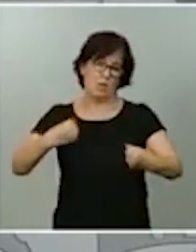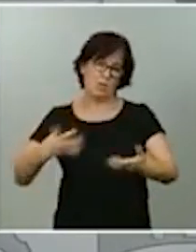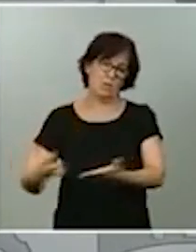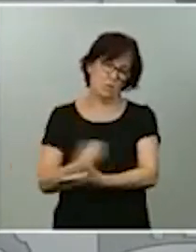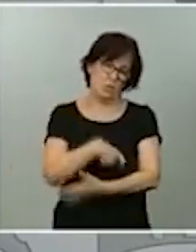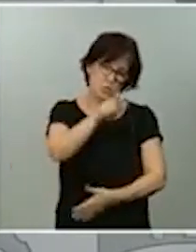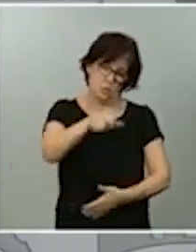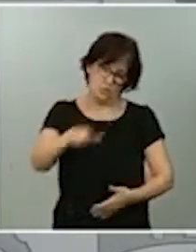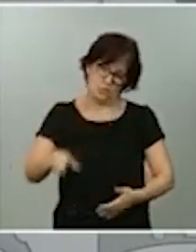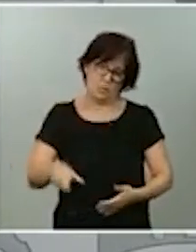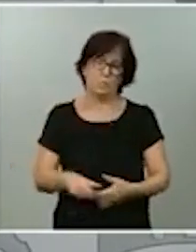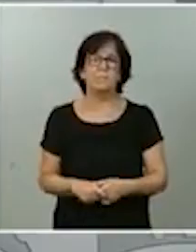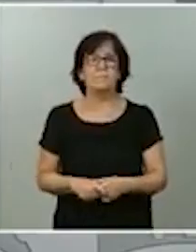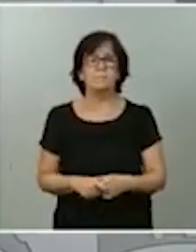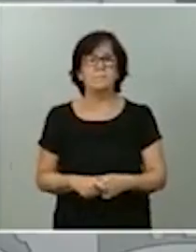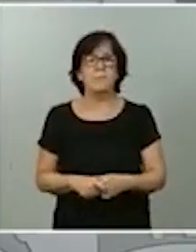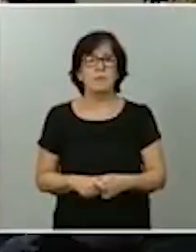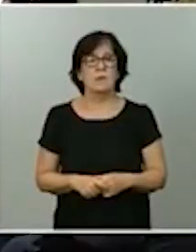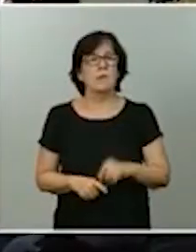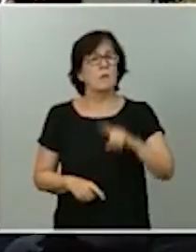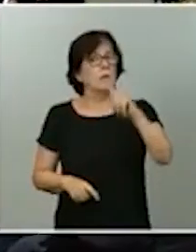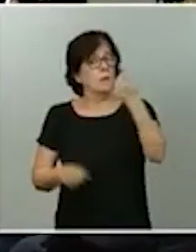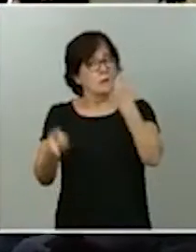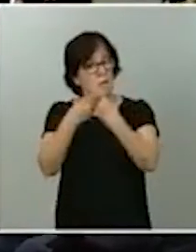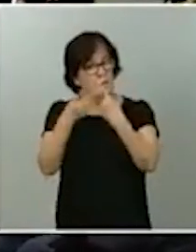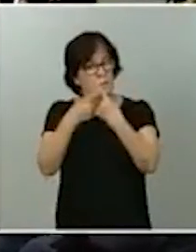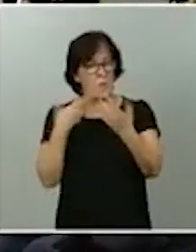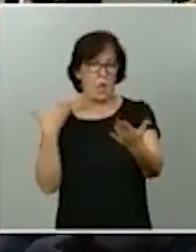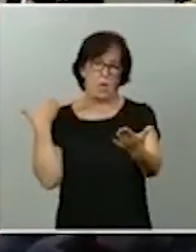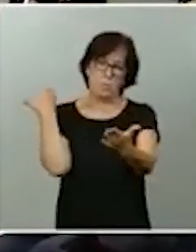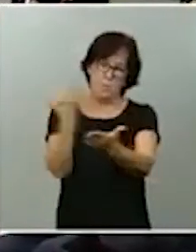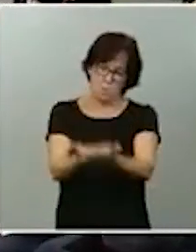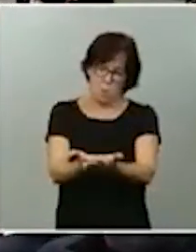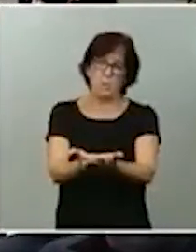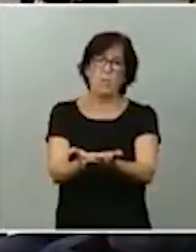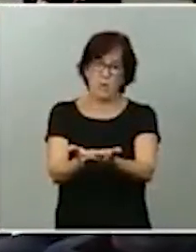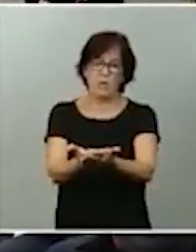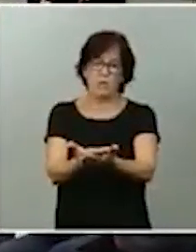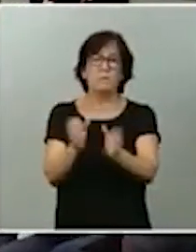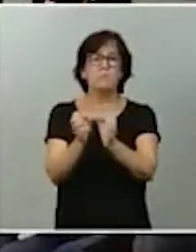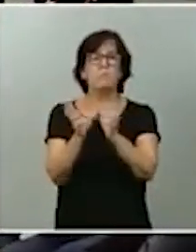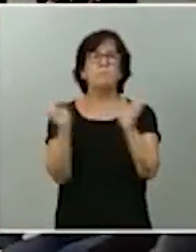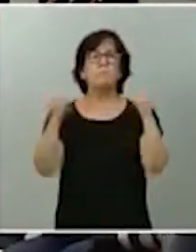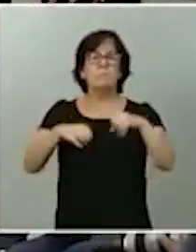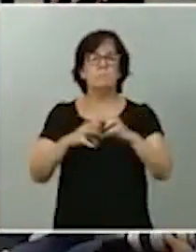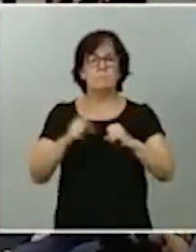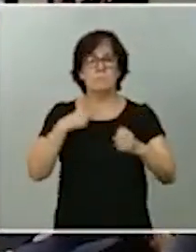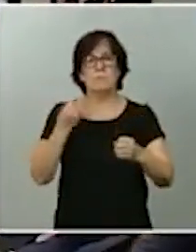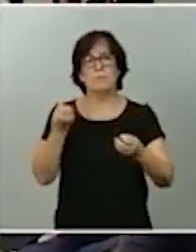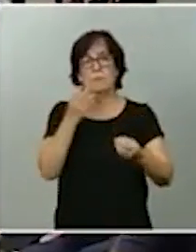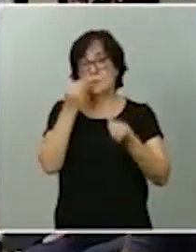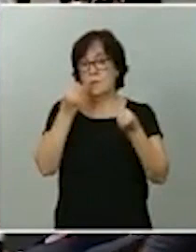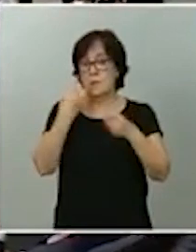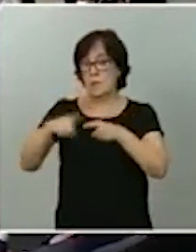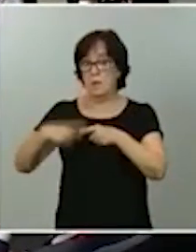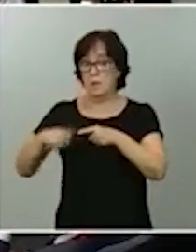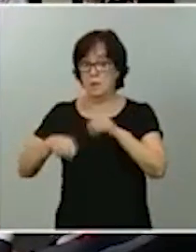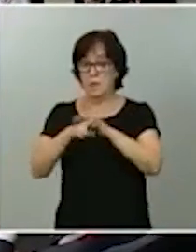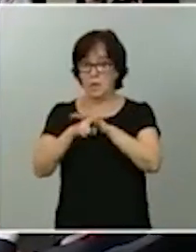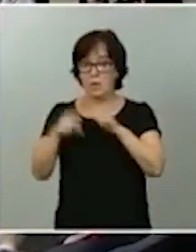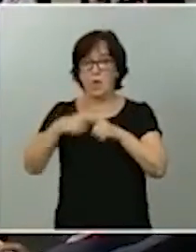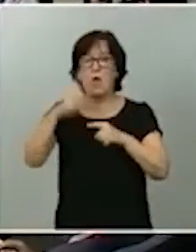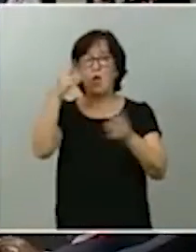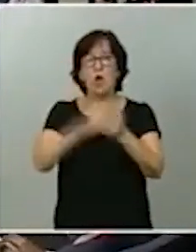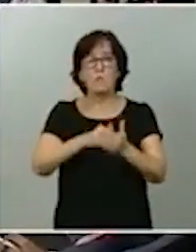tanto, una primera propuesta, una primera decisión, que es el refuerzo de los medios materiales, con 2.000 rastreadores